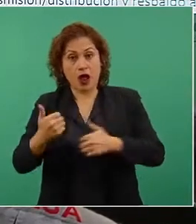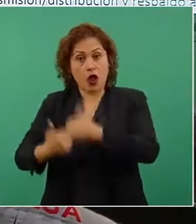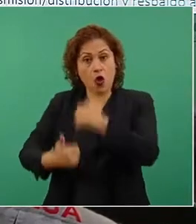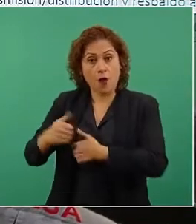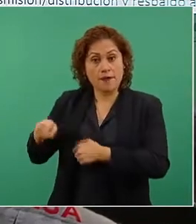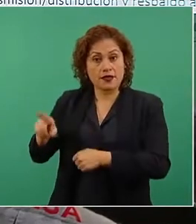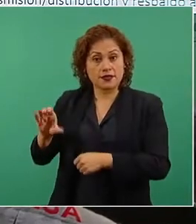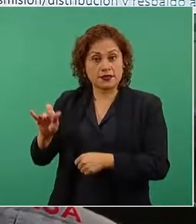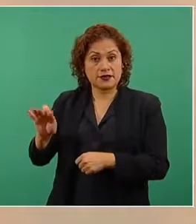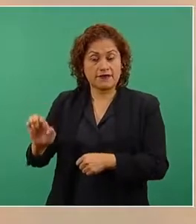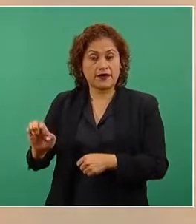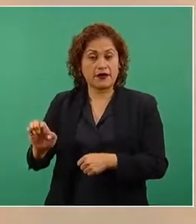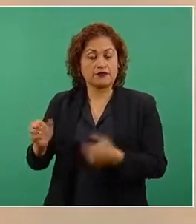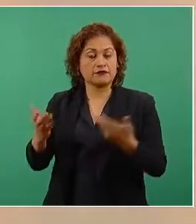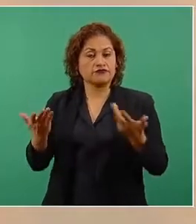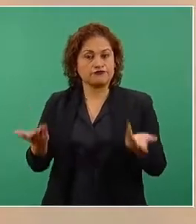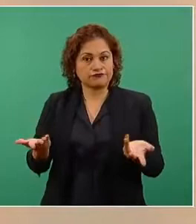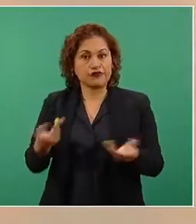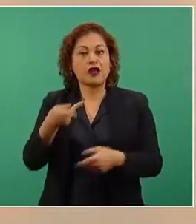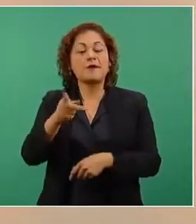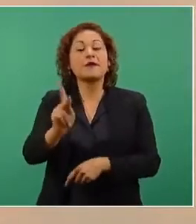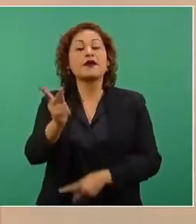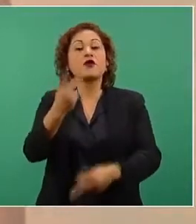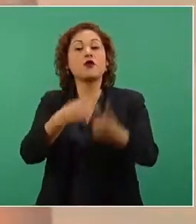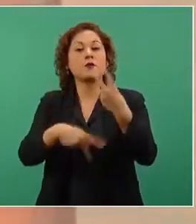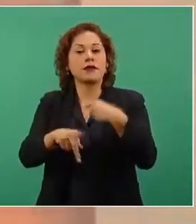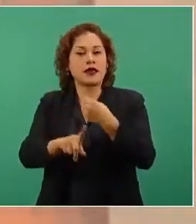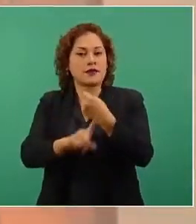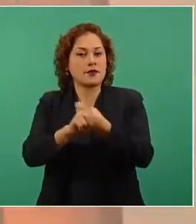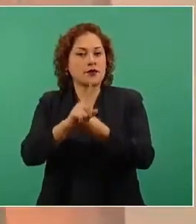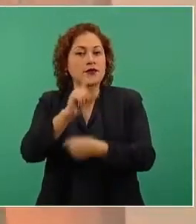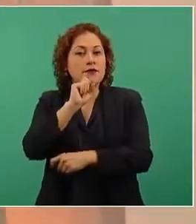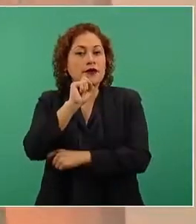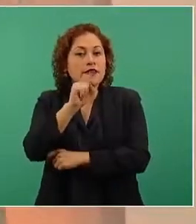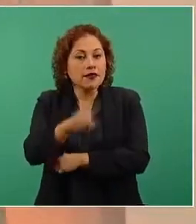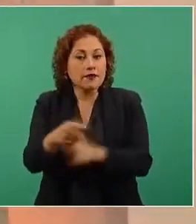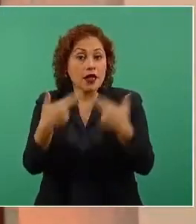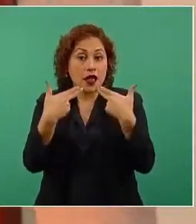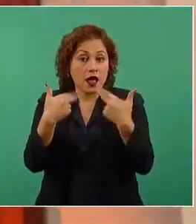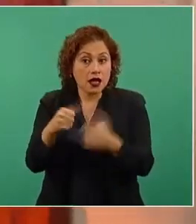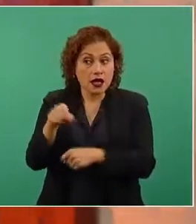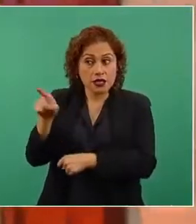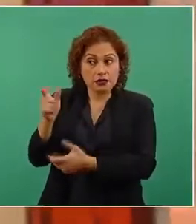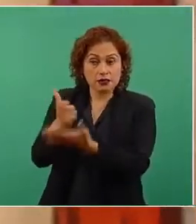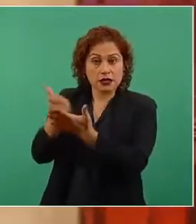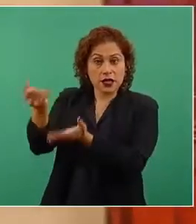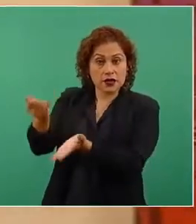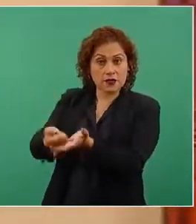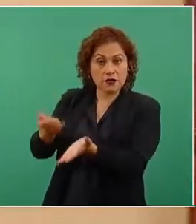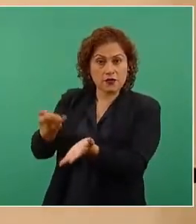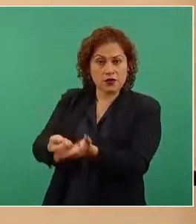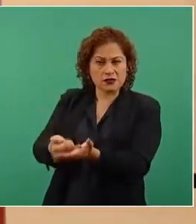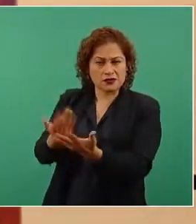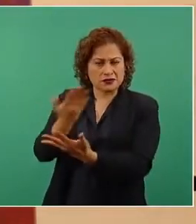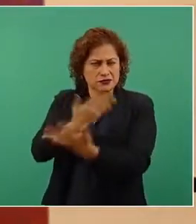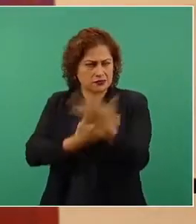generando también a la hacienda pública, pues no una claridad sobre el pago de tus impuestos.